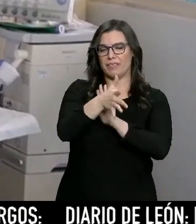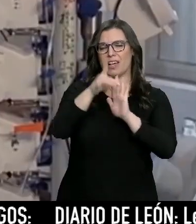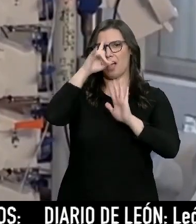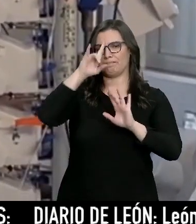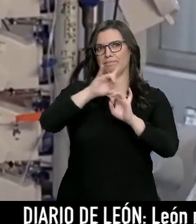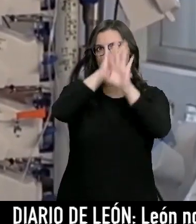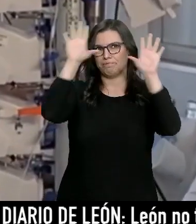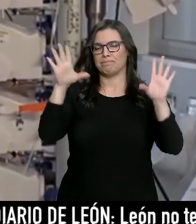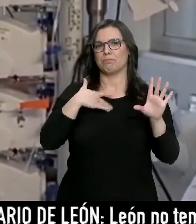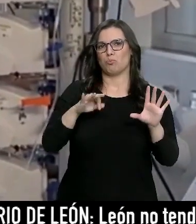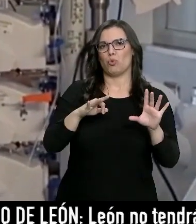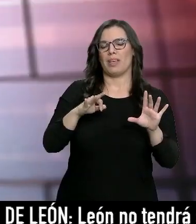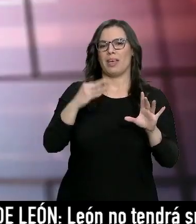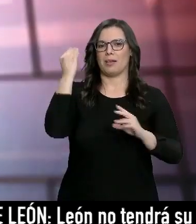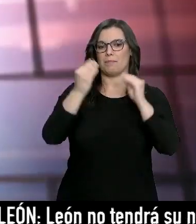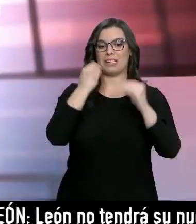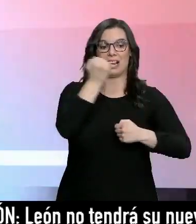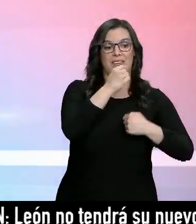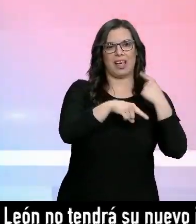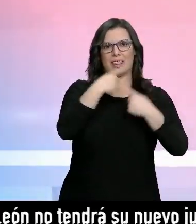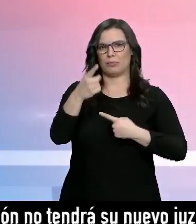de la alta incidencia tras la Navidad.